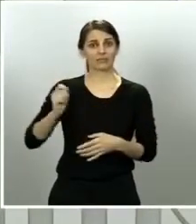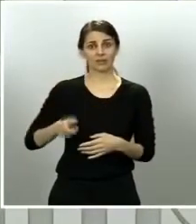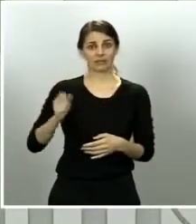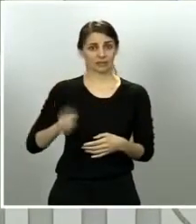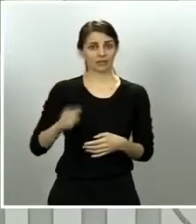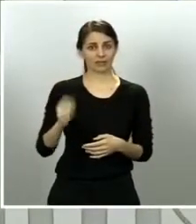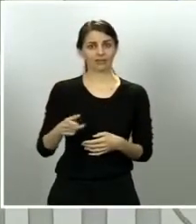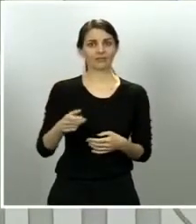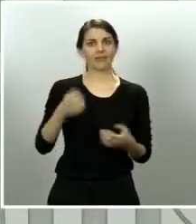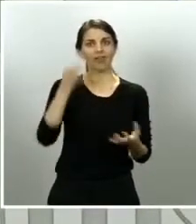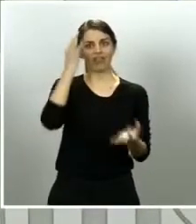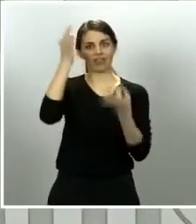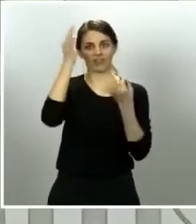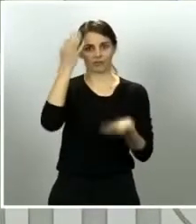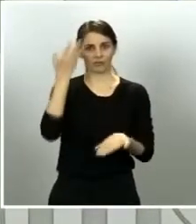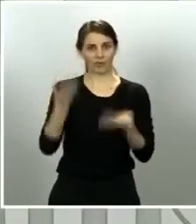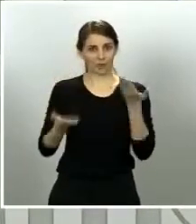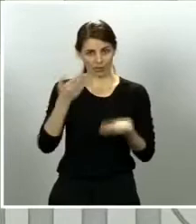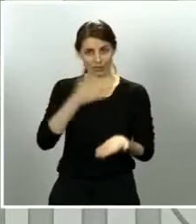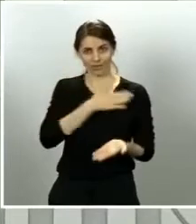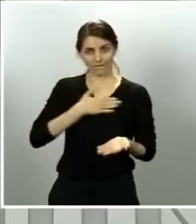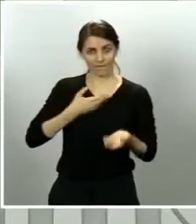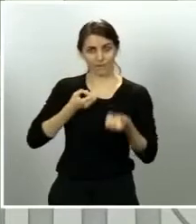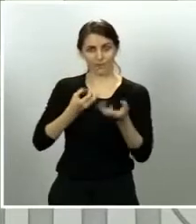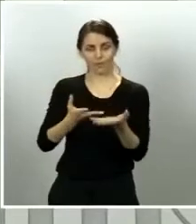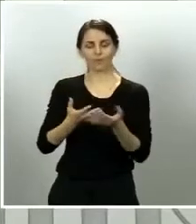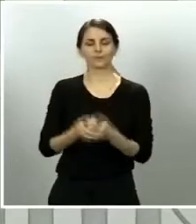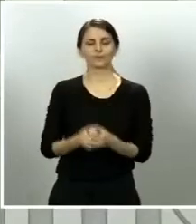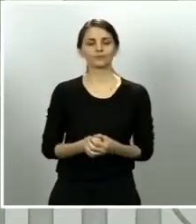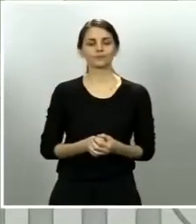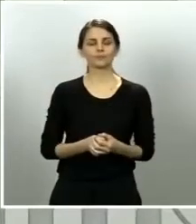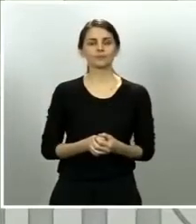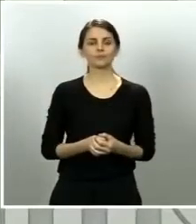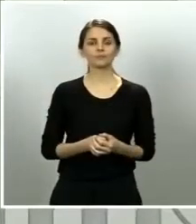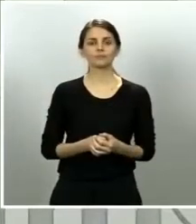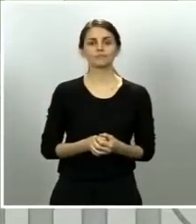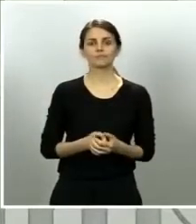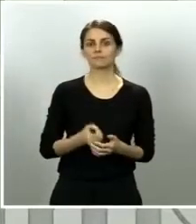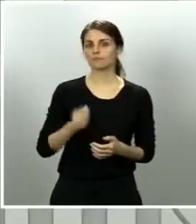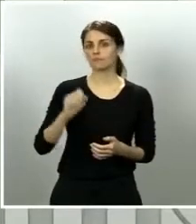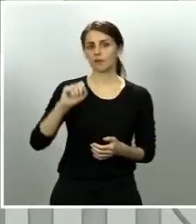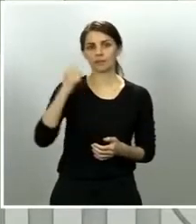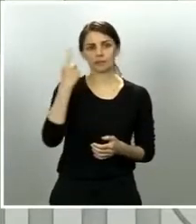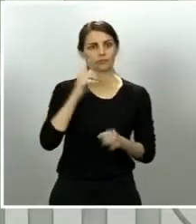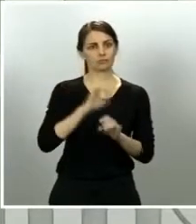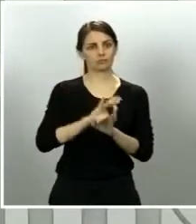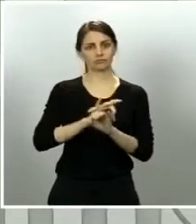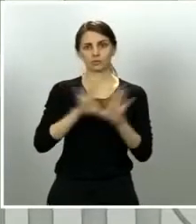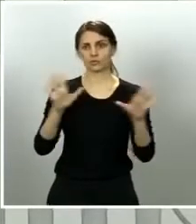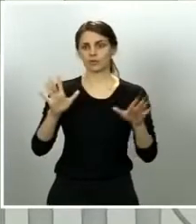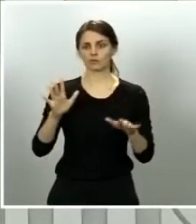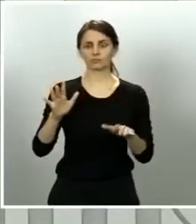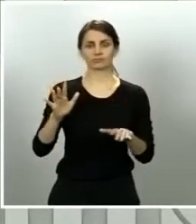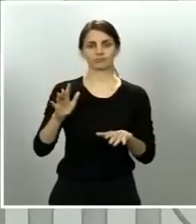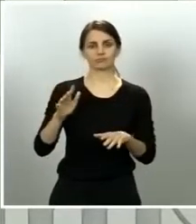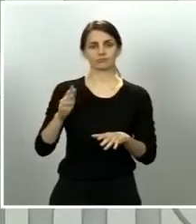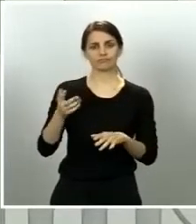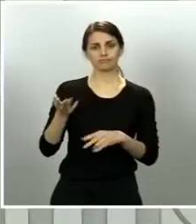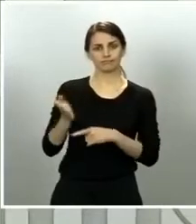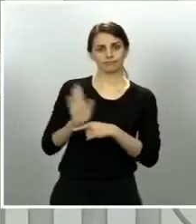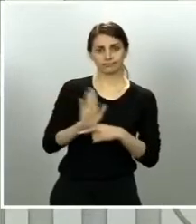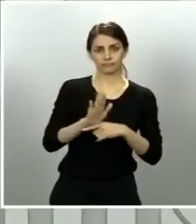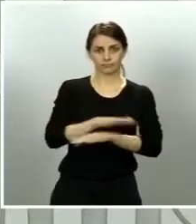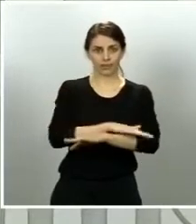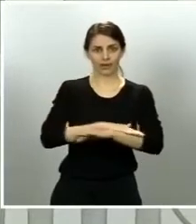y quiero empezar por mostrar las condolencias propias y del Gobierno a los familiares y